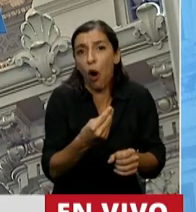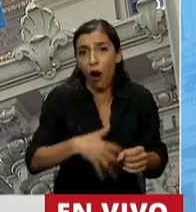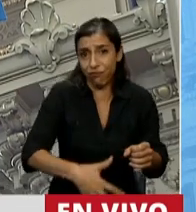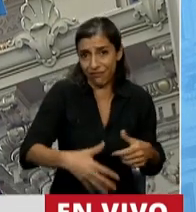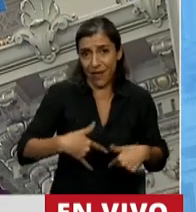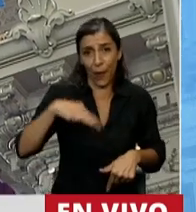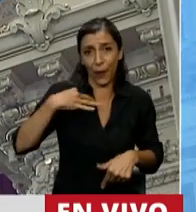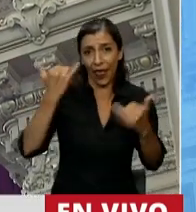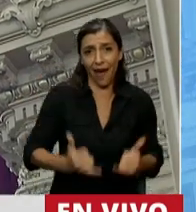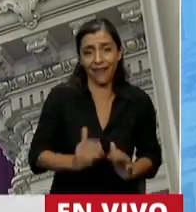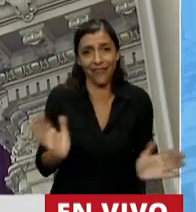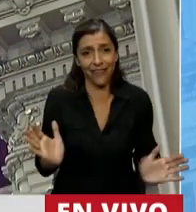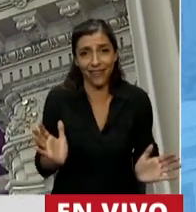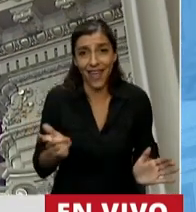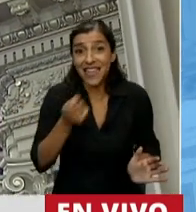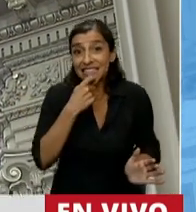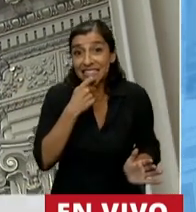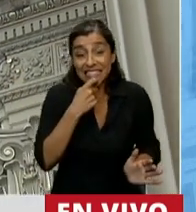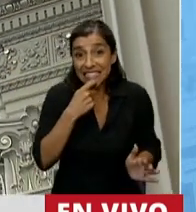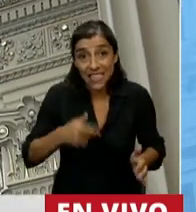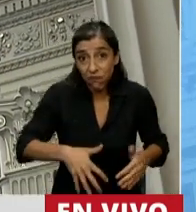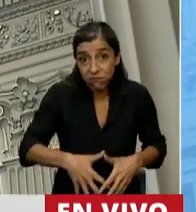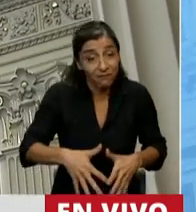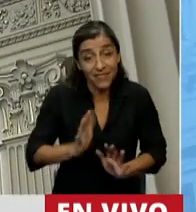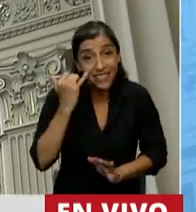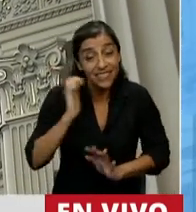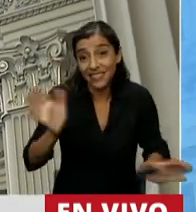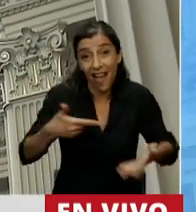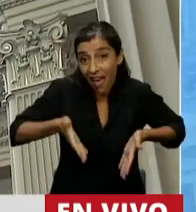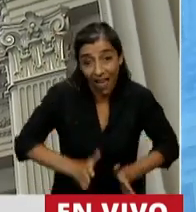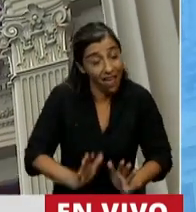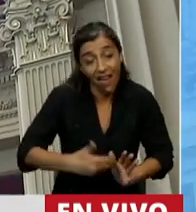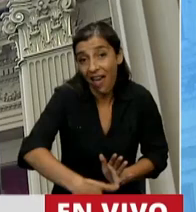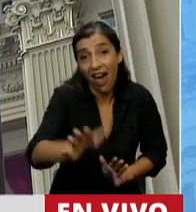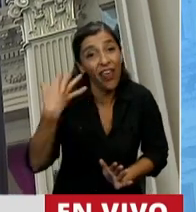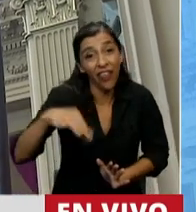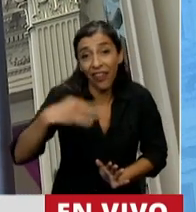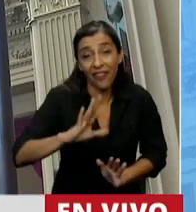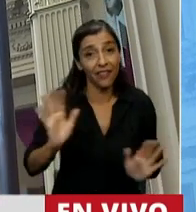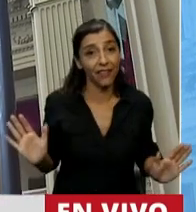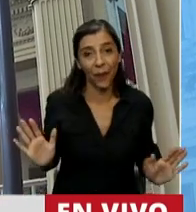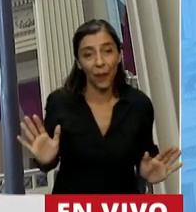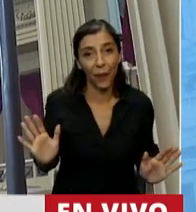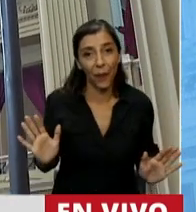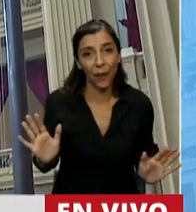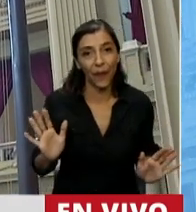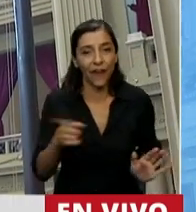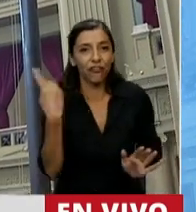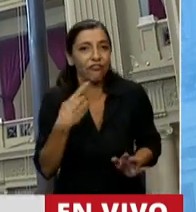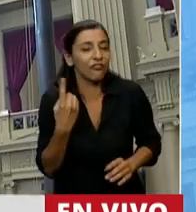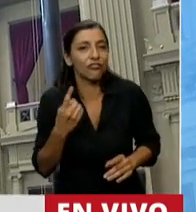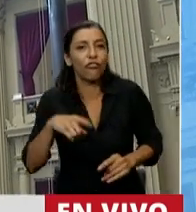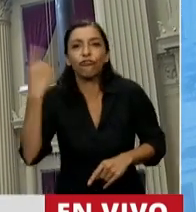concebido para nacer tiene que nacer. No hay en el ciclo de la naturaleza ningún